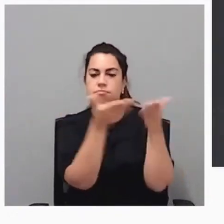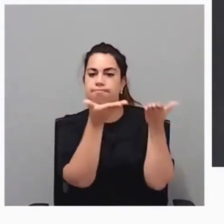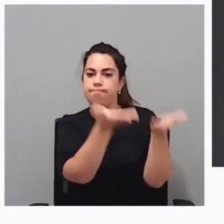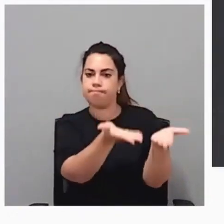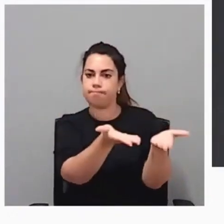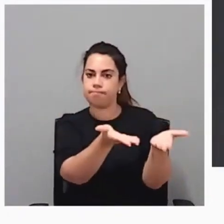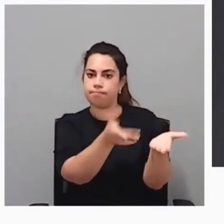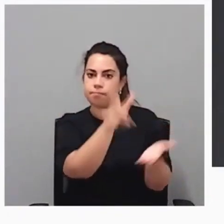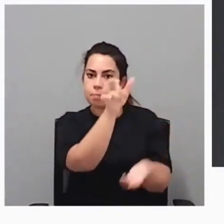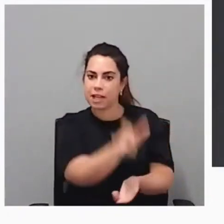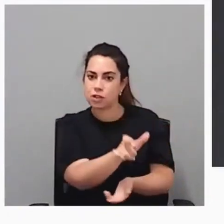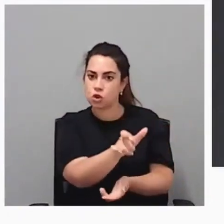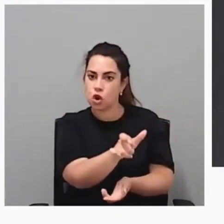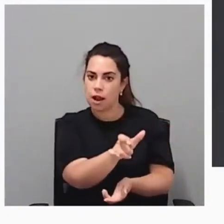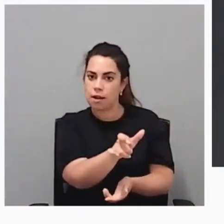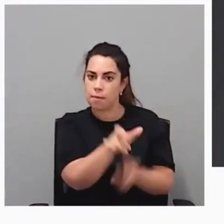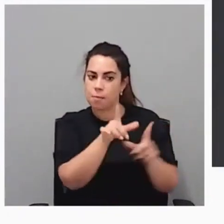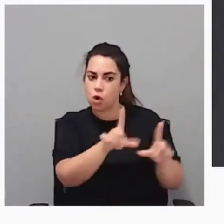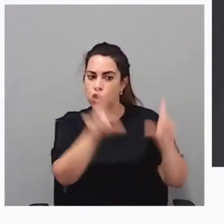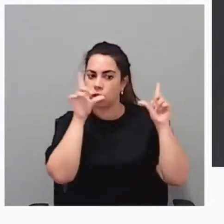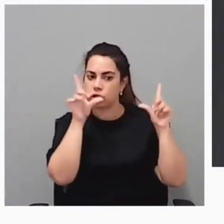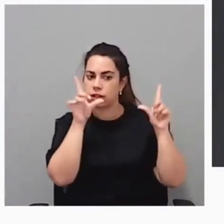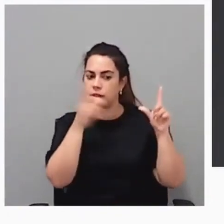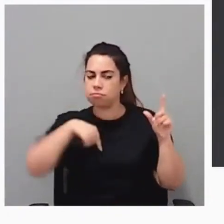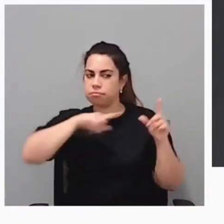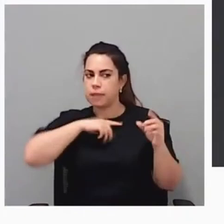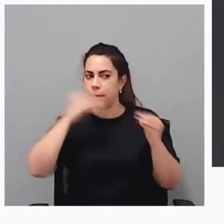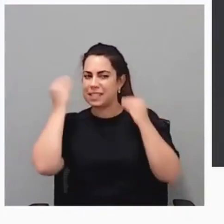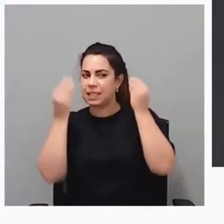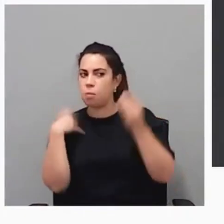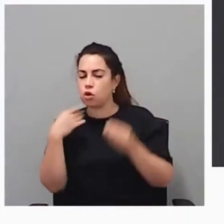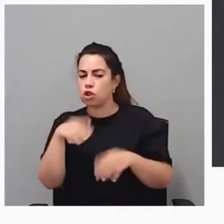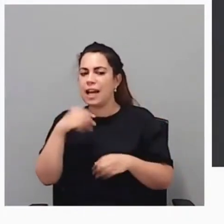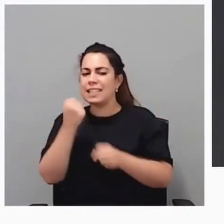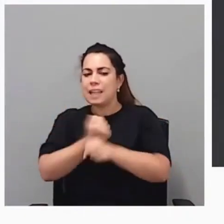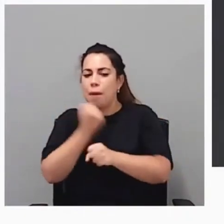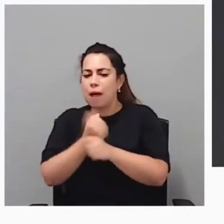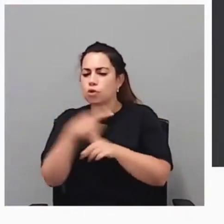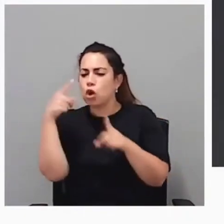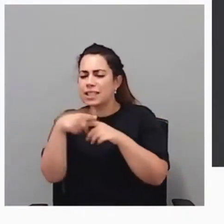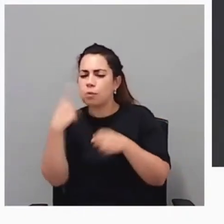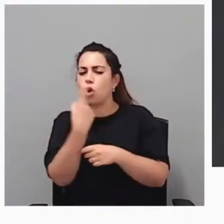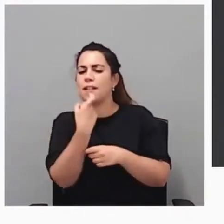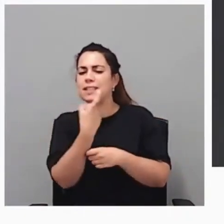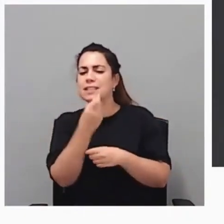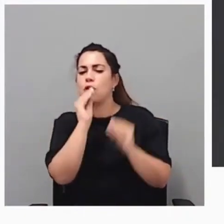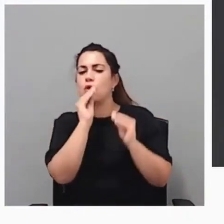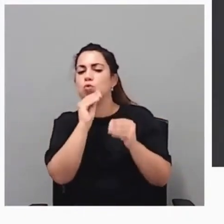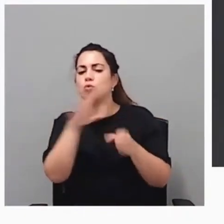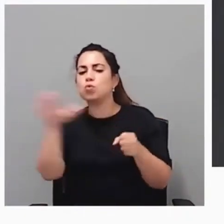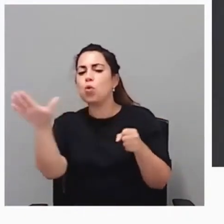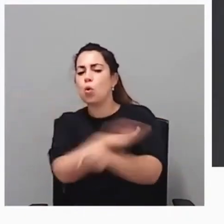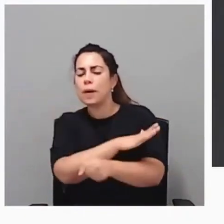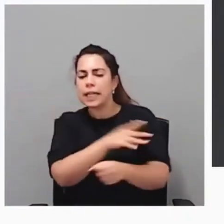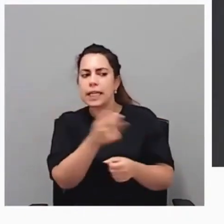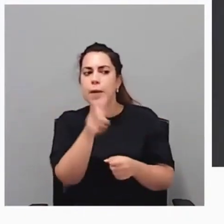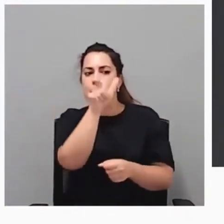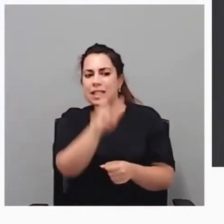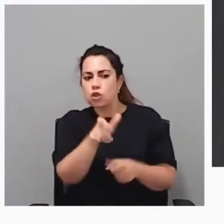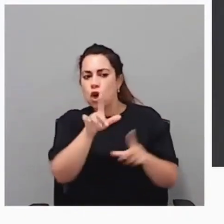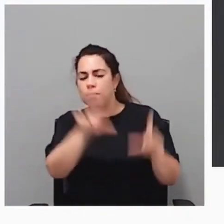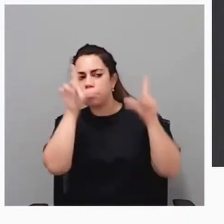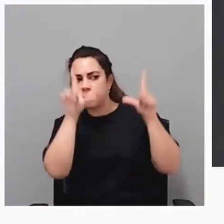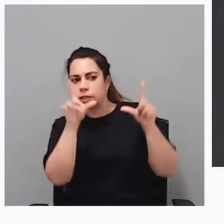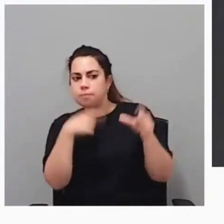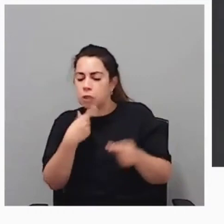medida que pensamos que trabajamos por esa persona y debemos reportarle a esa persona acertaremos más o menos pero tengo